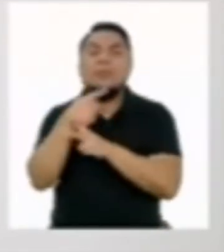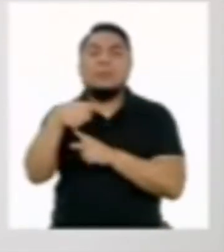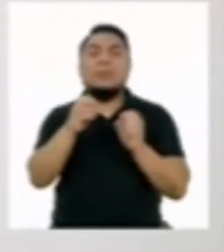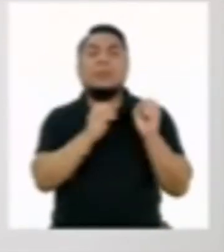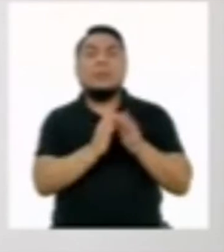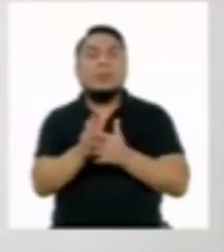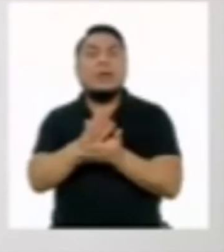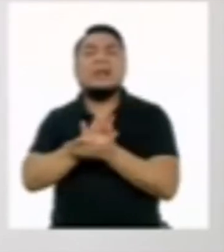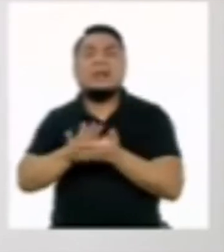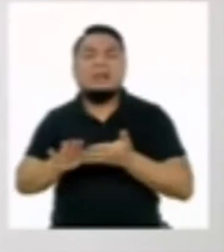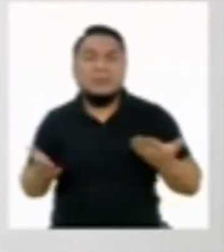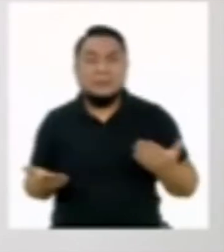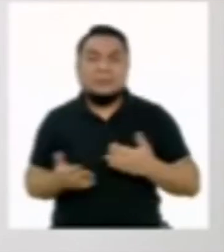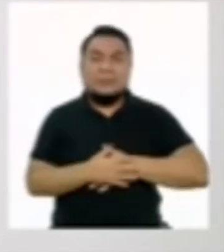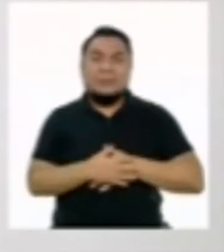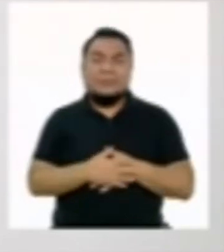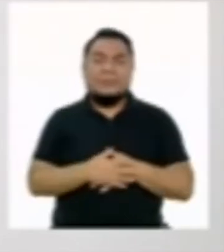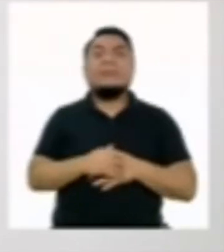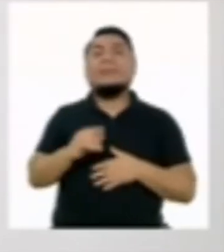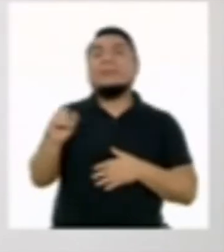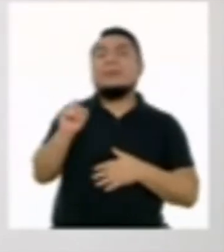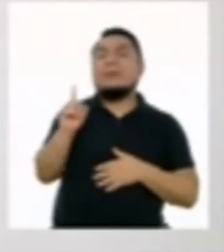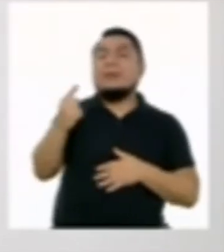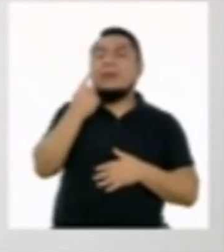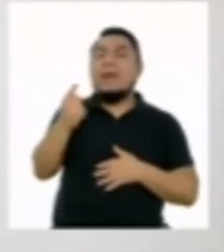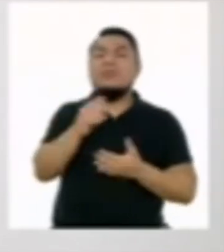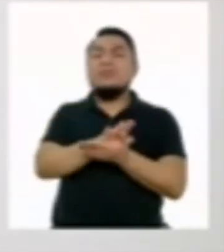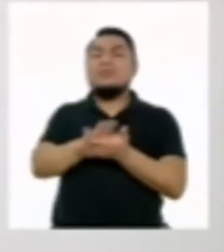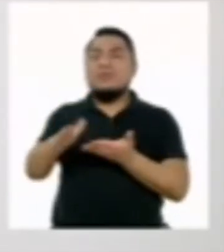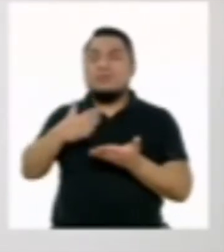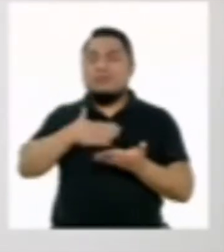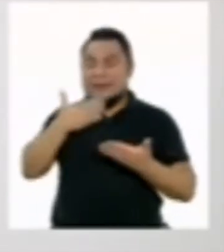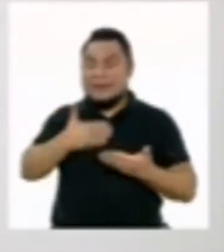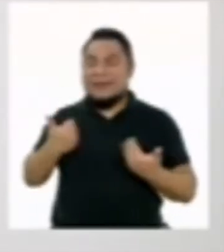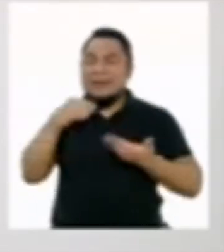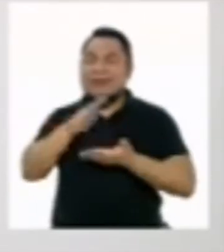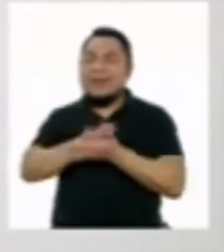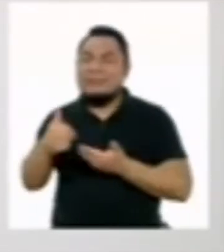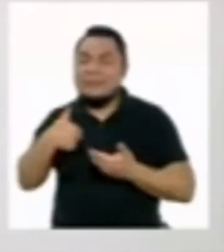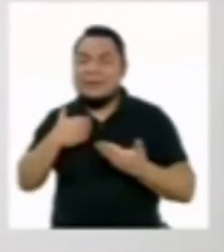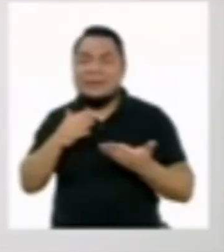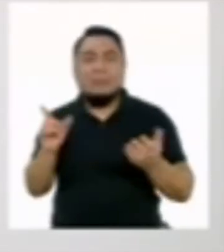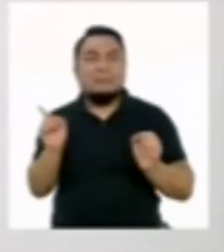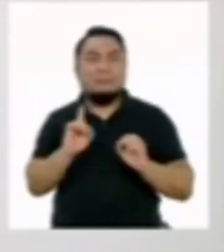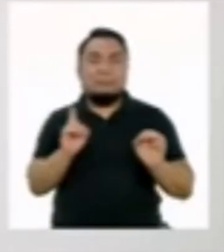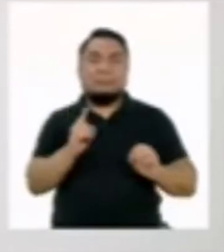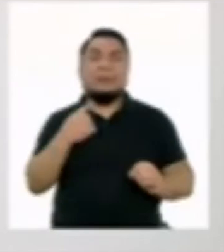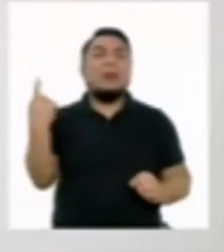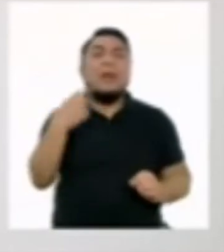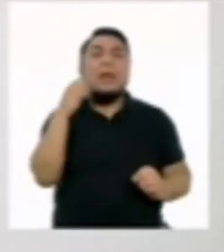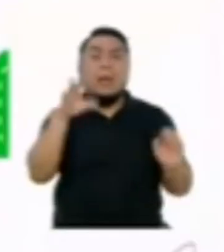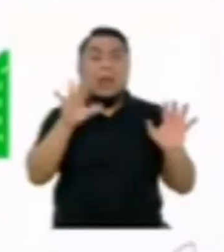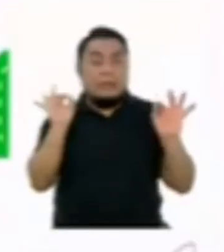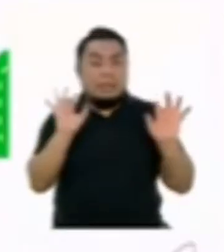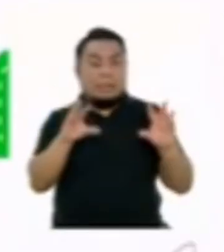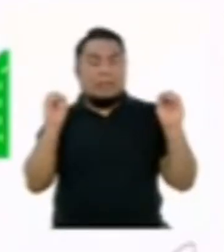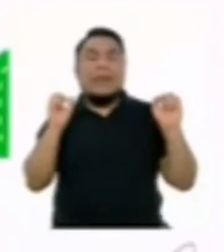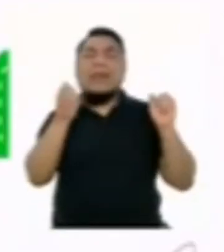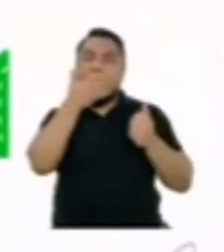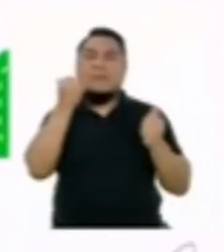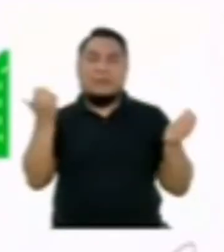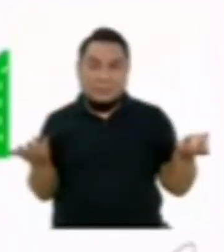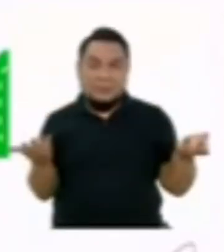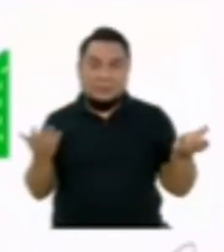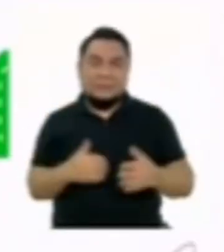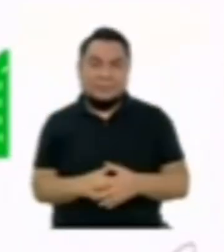el orden y la limpieza. No es más limpio el que limpia, sino el que menos ensucia. Por